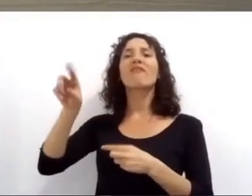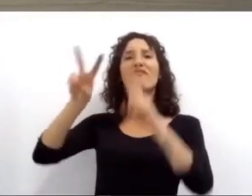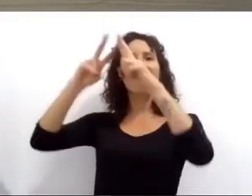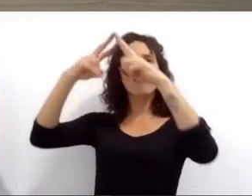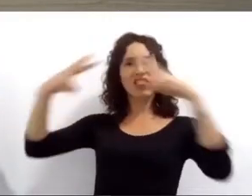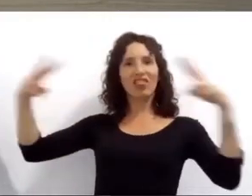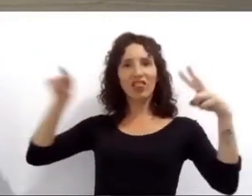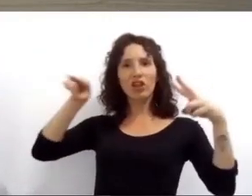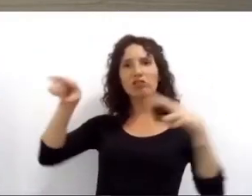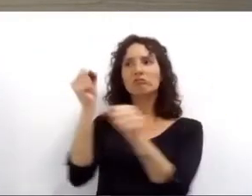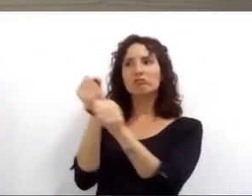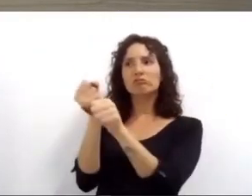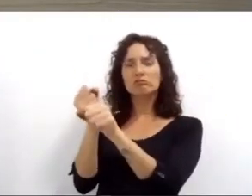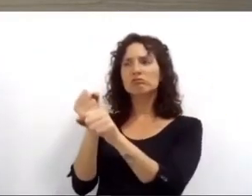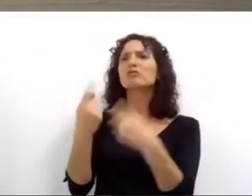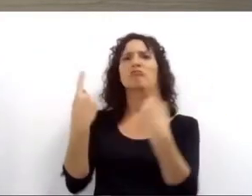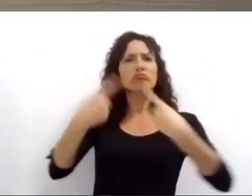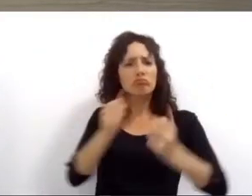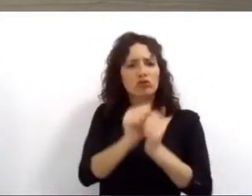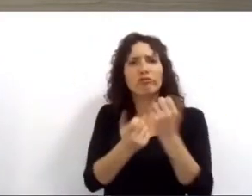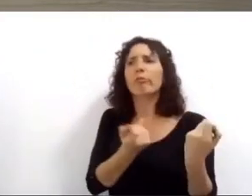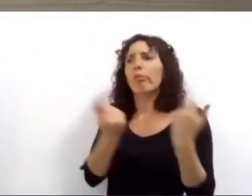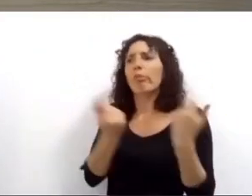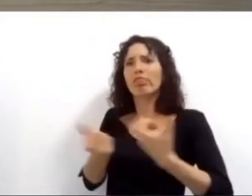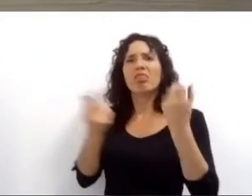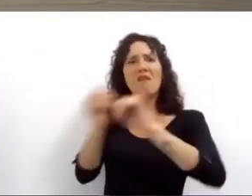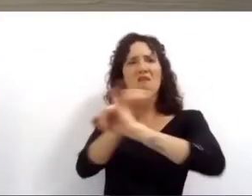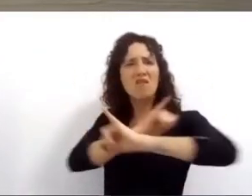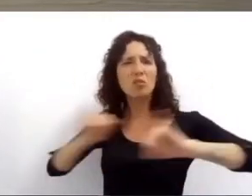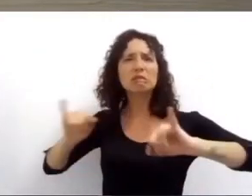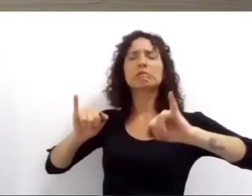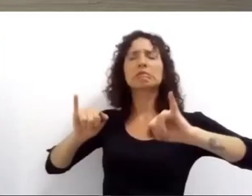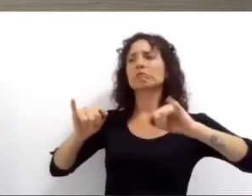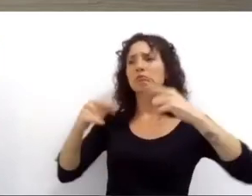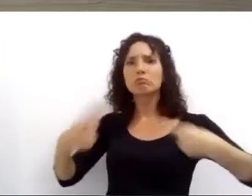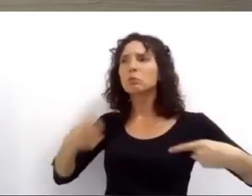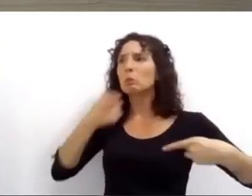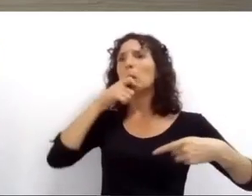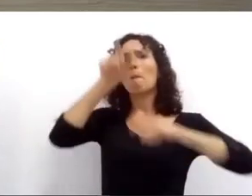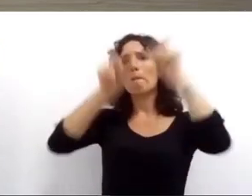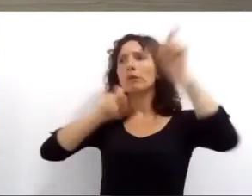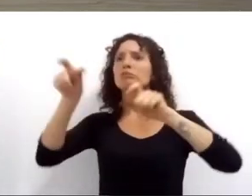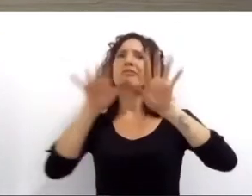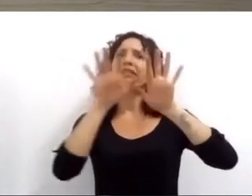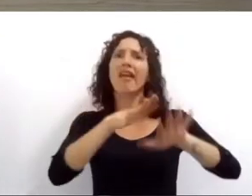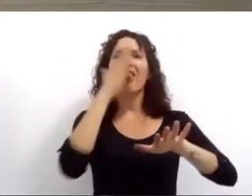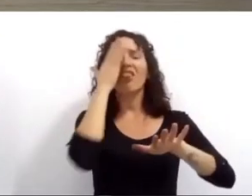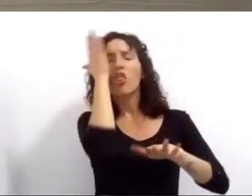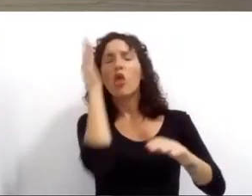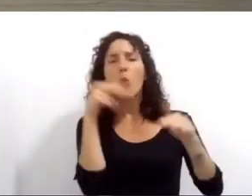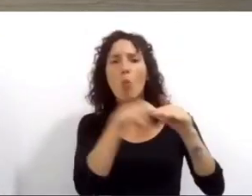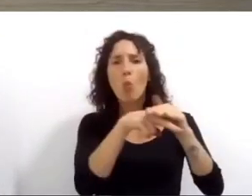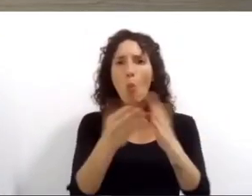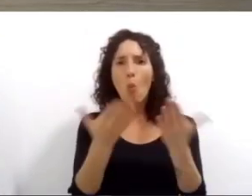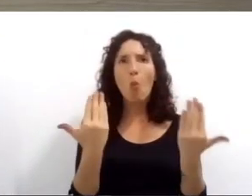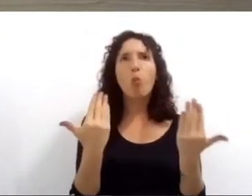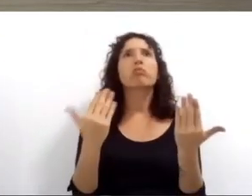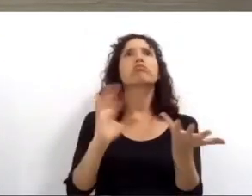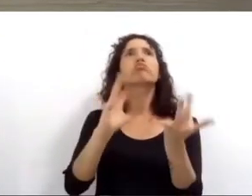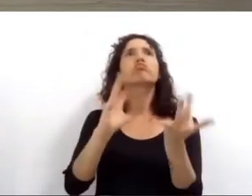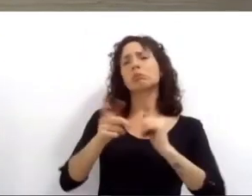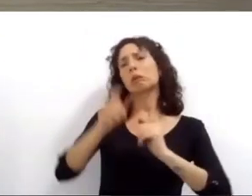a disposición equipos recursos información lugares de alojamiento logística para la prevención y control y la acción de los